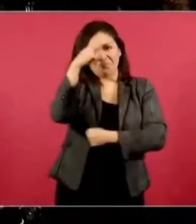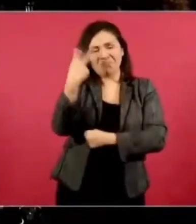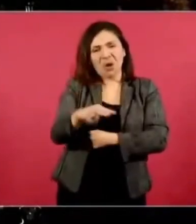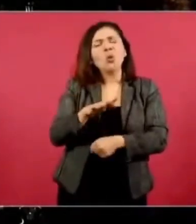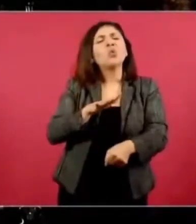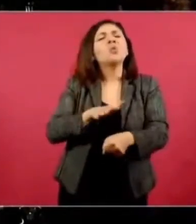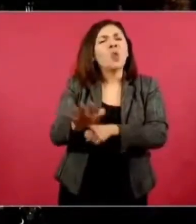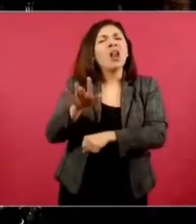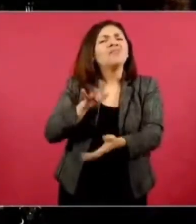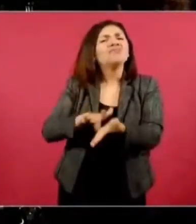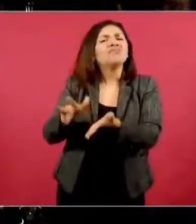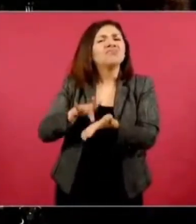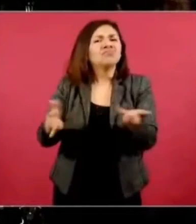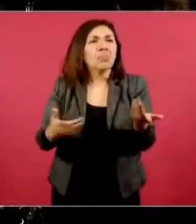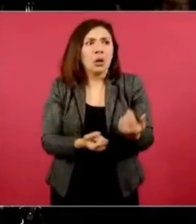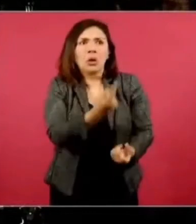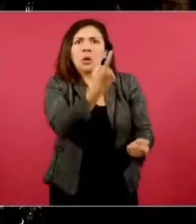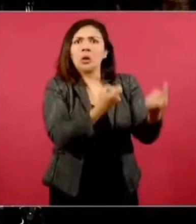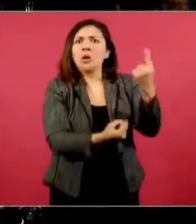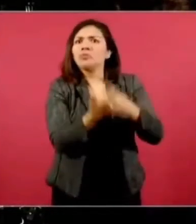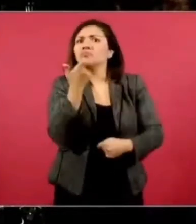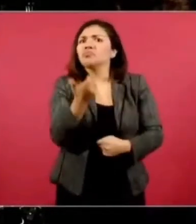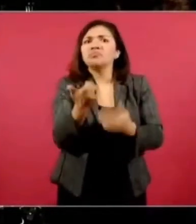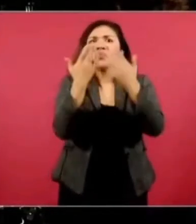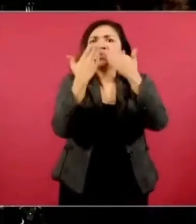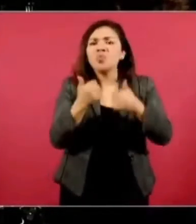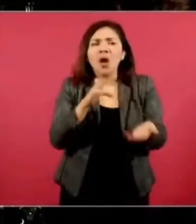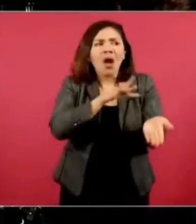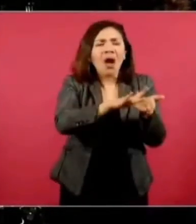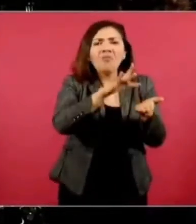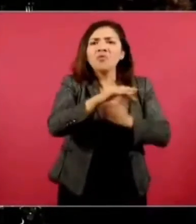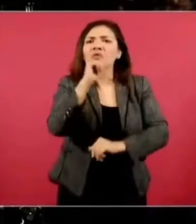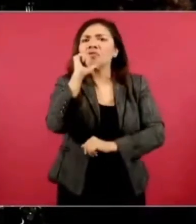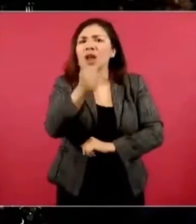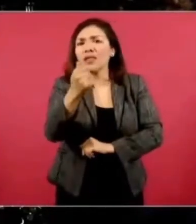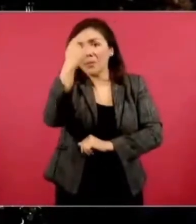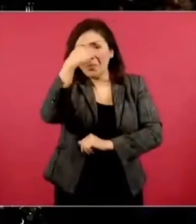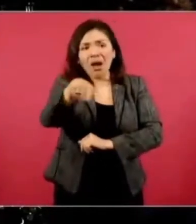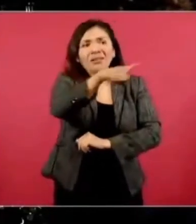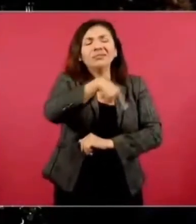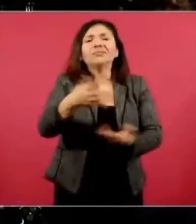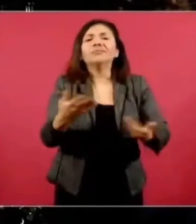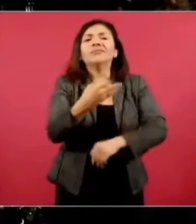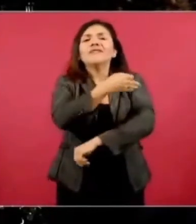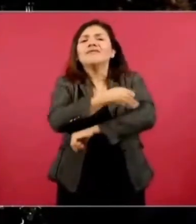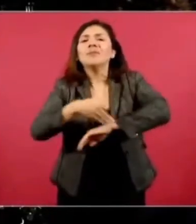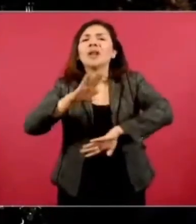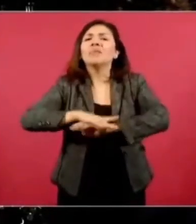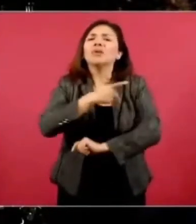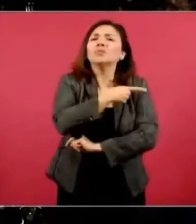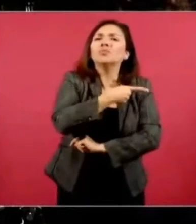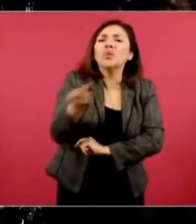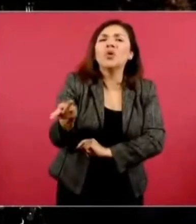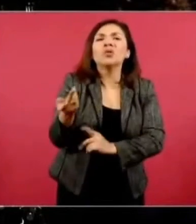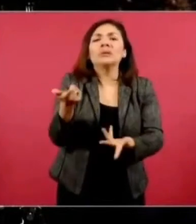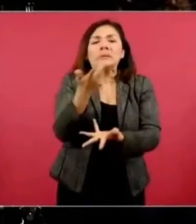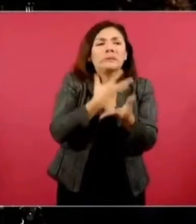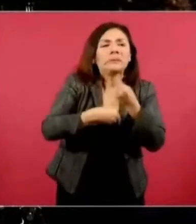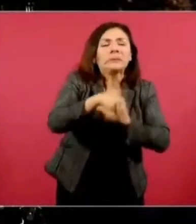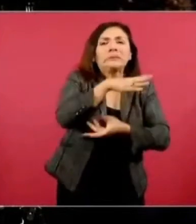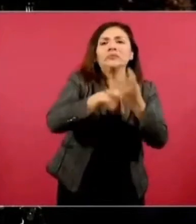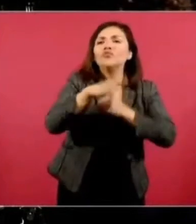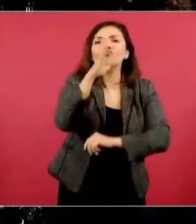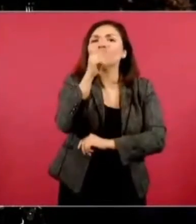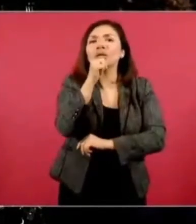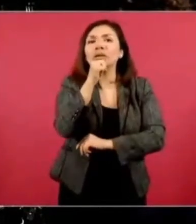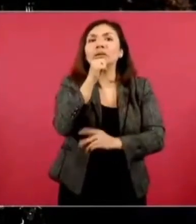muchos de ellos que no cuentan con recursos, que son de familias pobres, por decirlo de alguna manera, y bueno, que